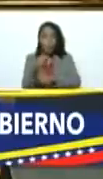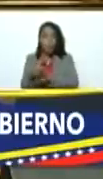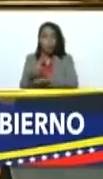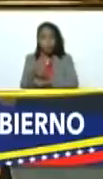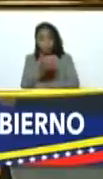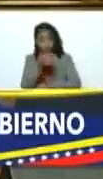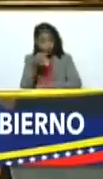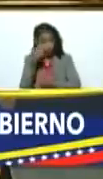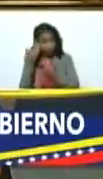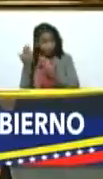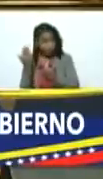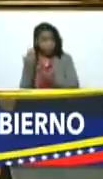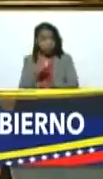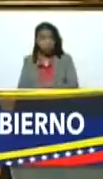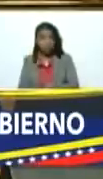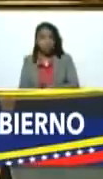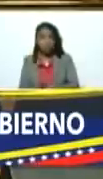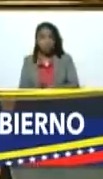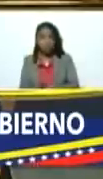correcto